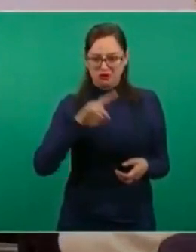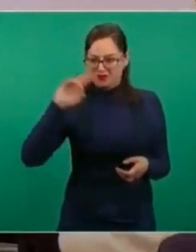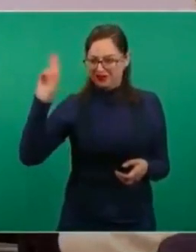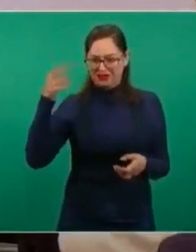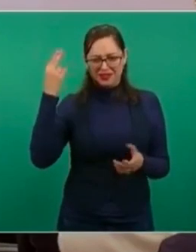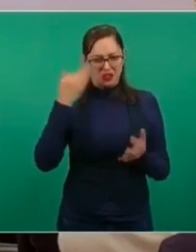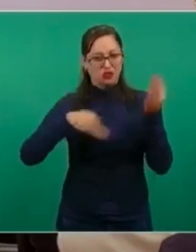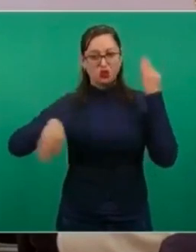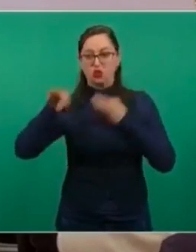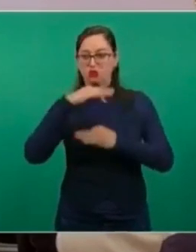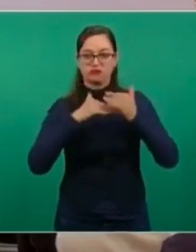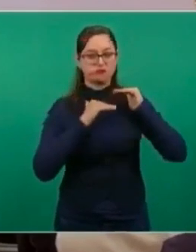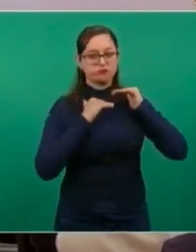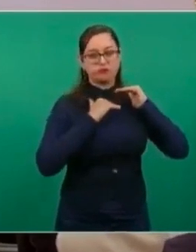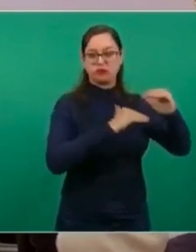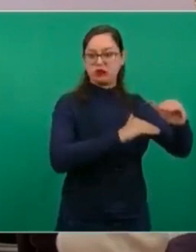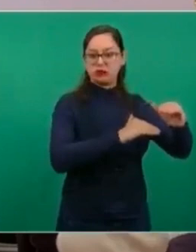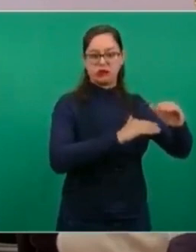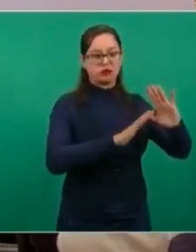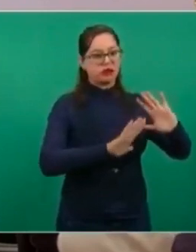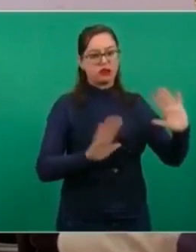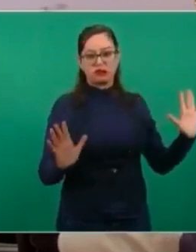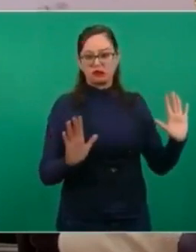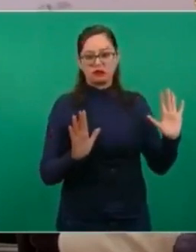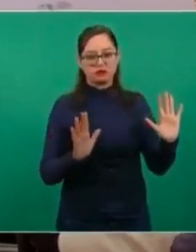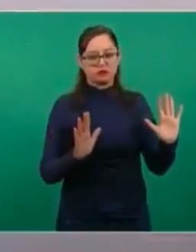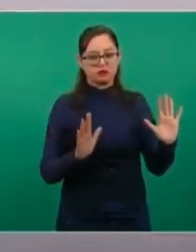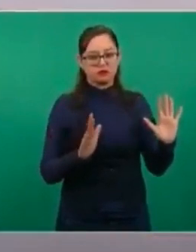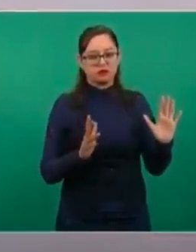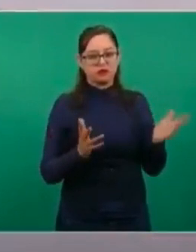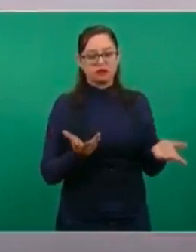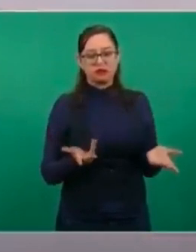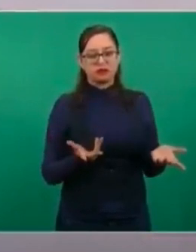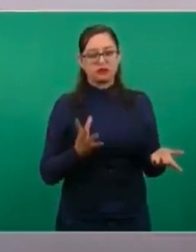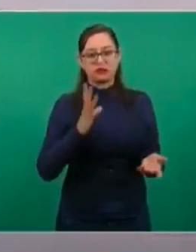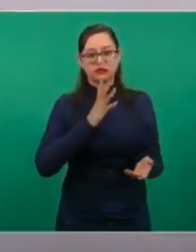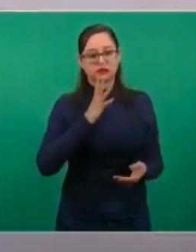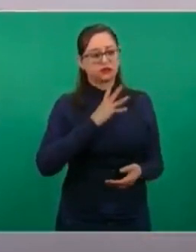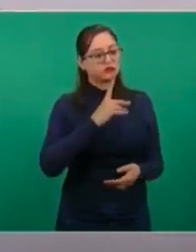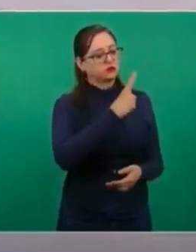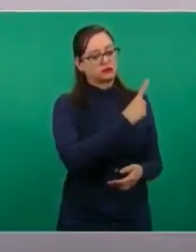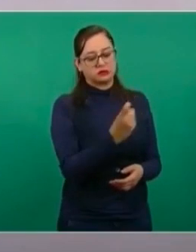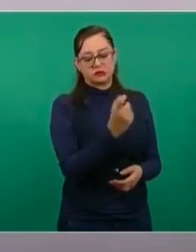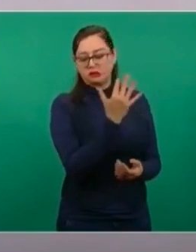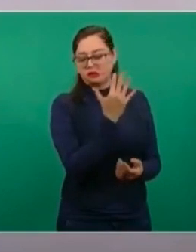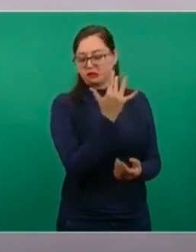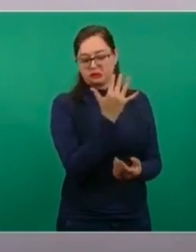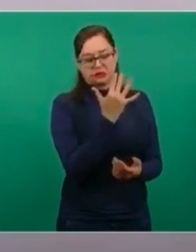universidades hay 150